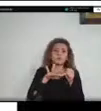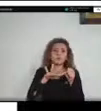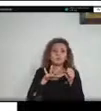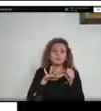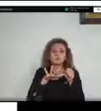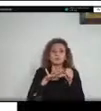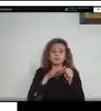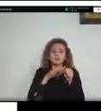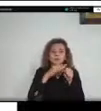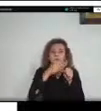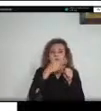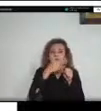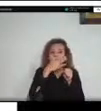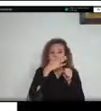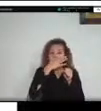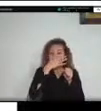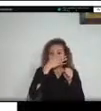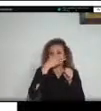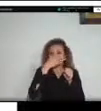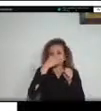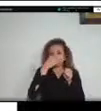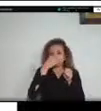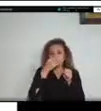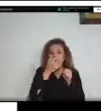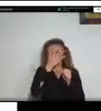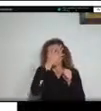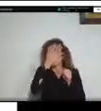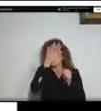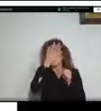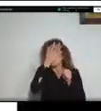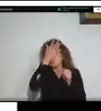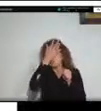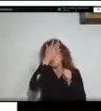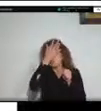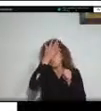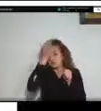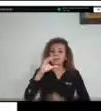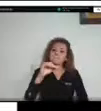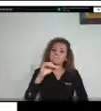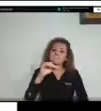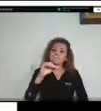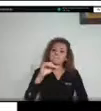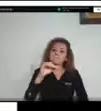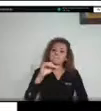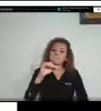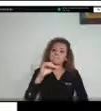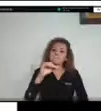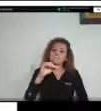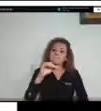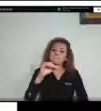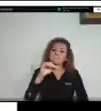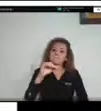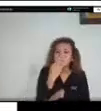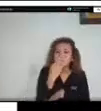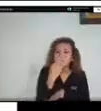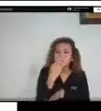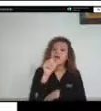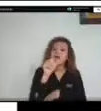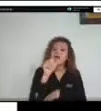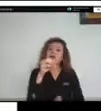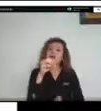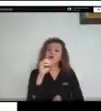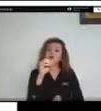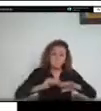la Macarena, conocido por Caño Cristales, el cual es denominado el caño más hermoso del mundo por su planta acuática